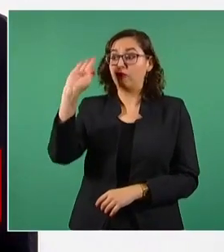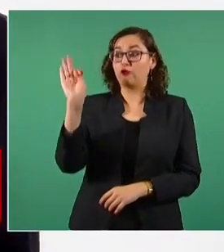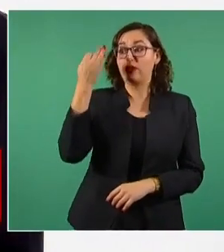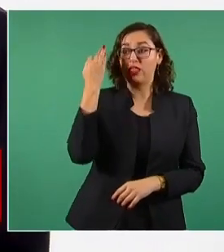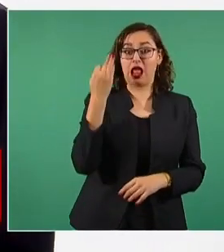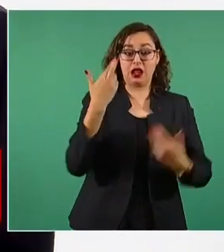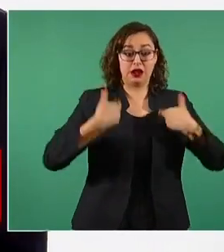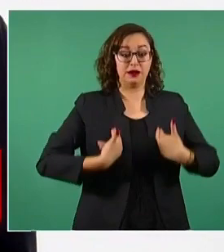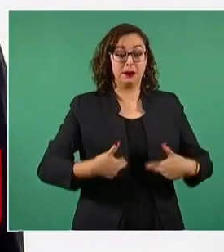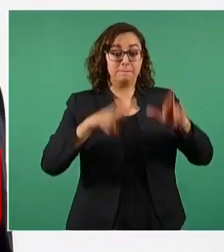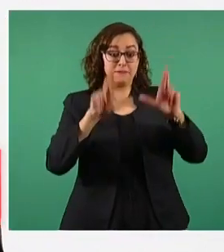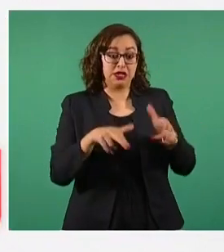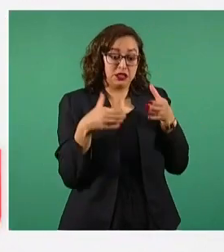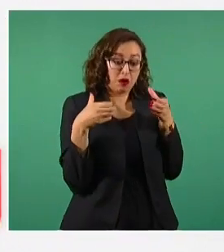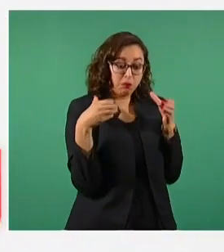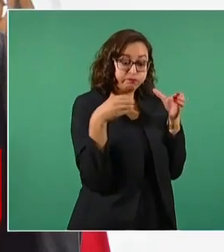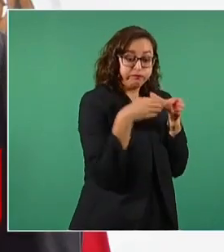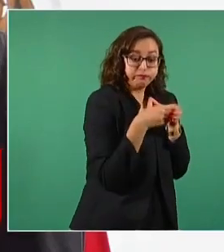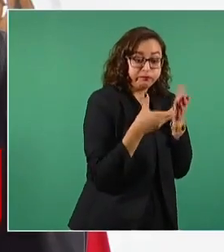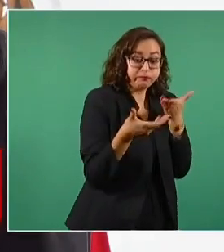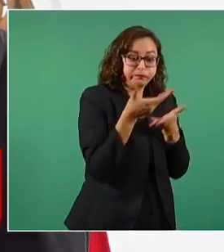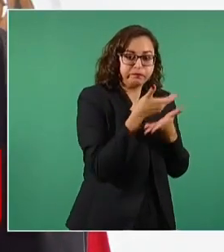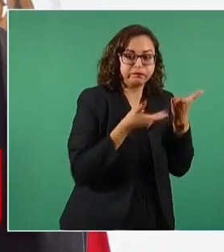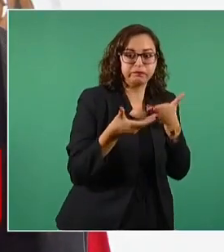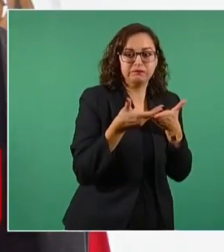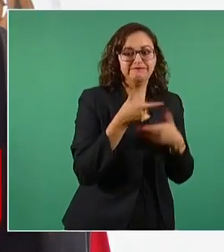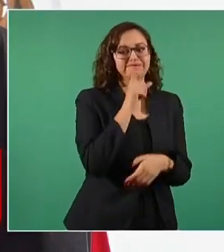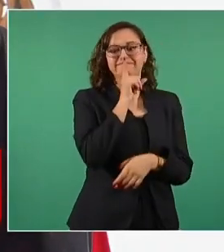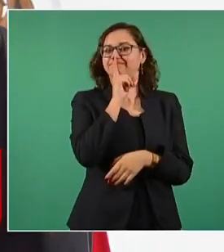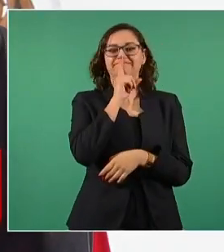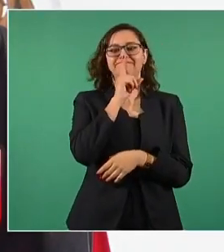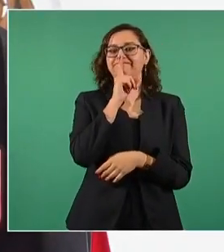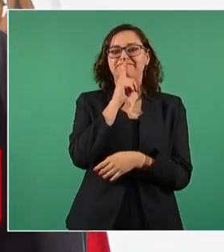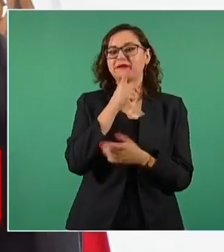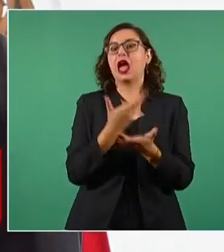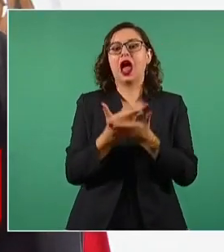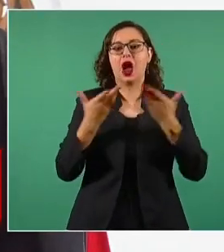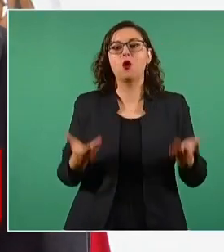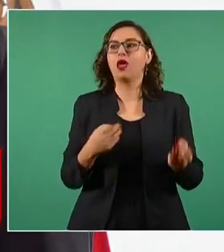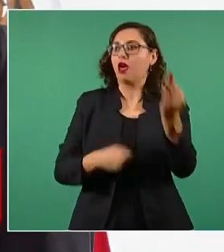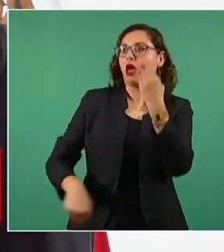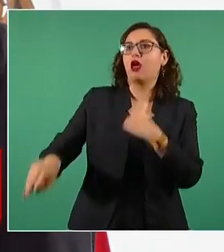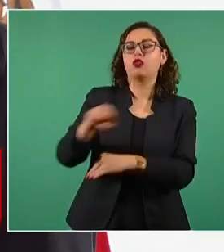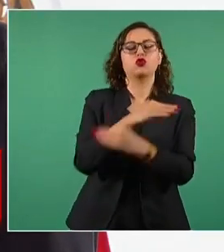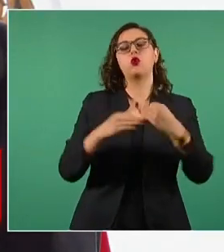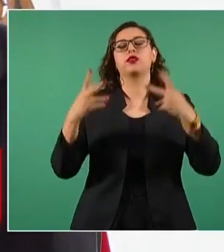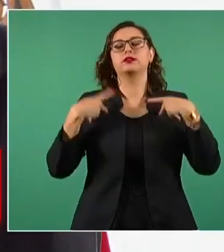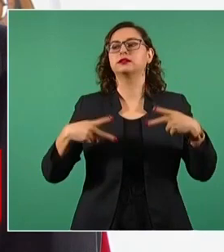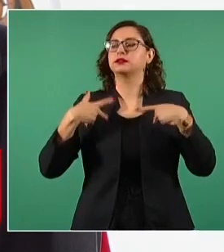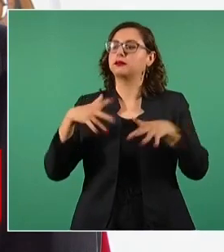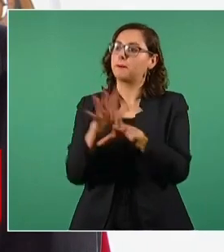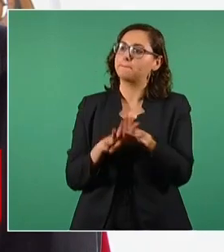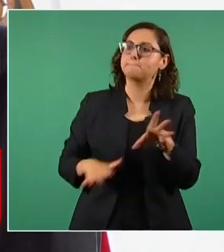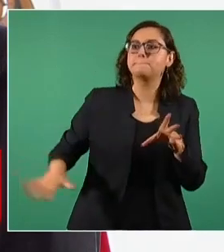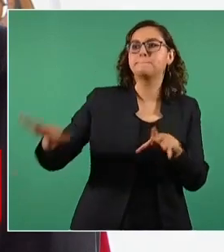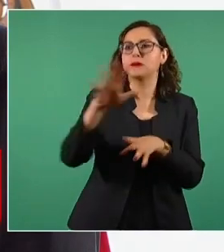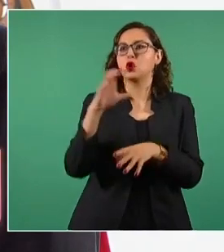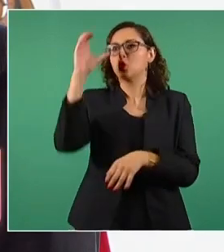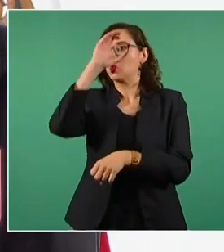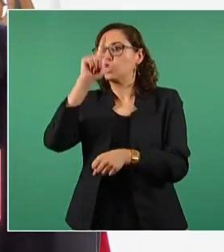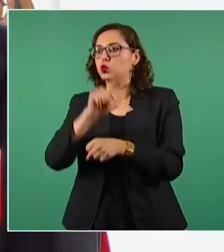de todas las clases, culturas y creencias. Se gobierna con austeridad